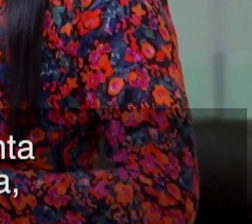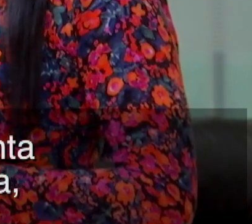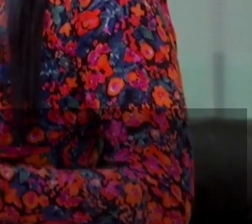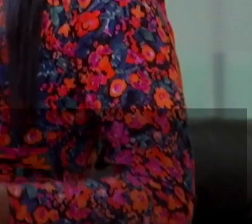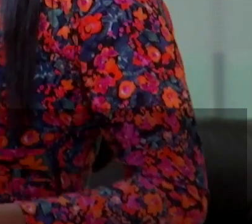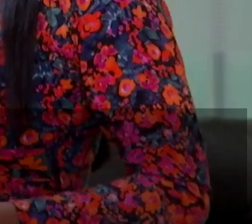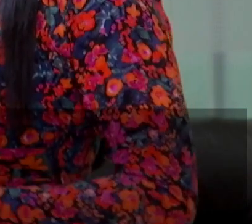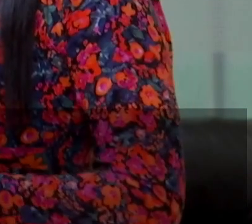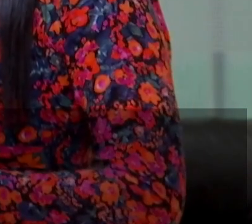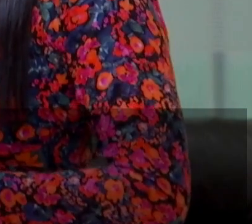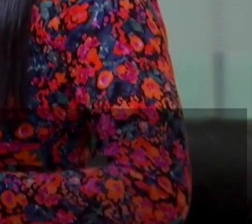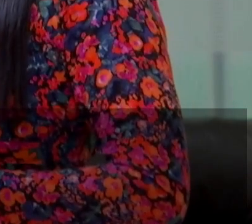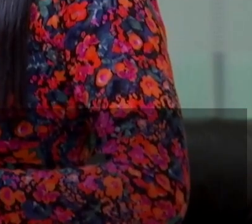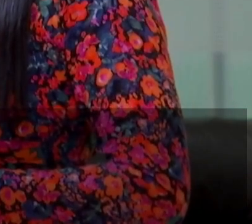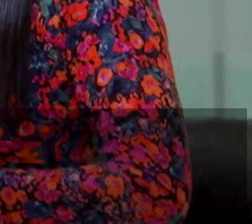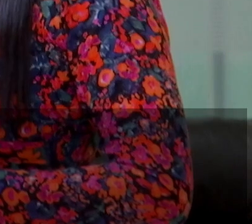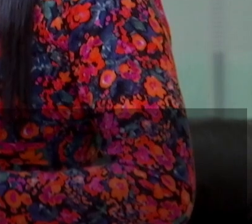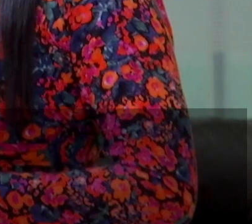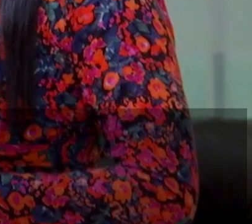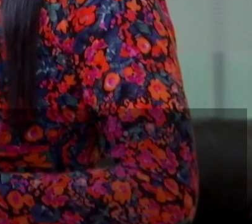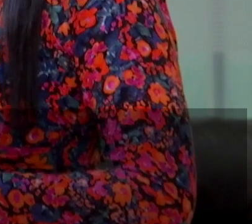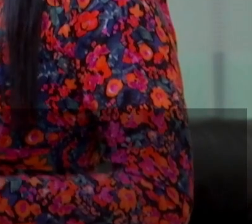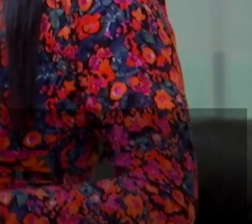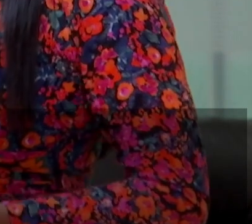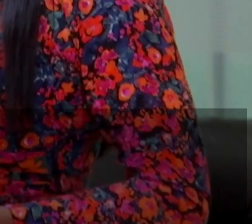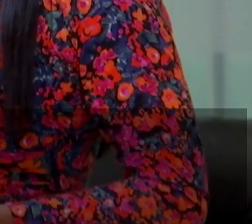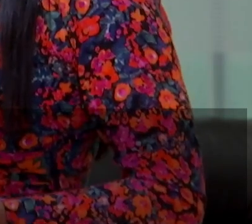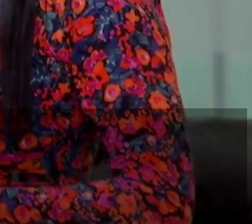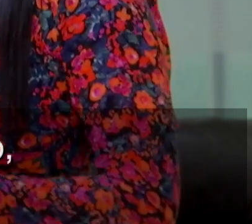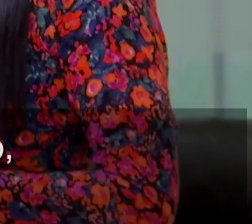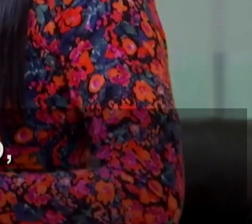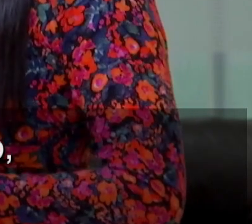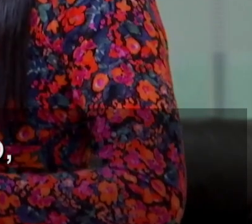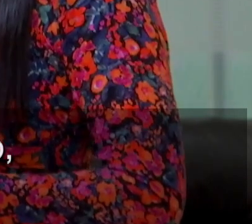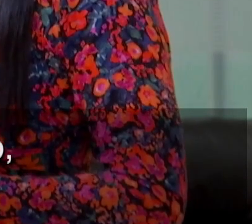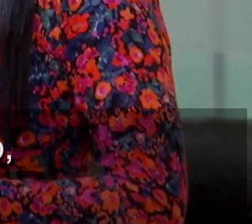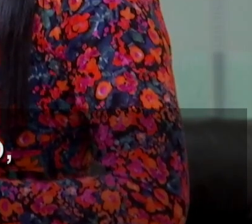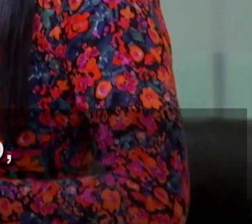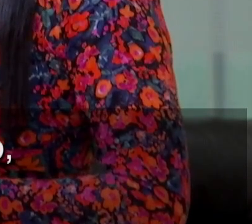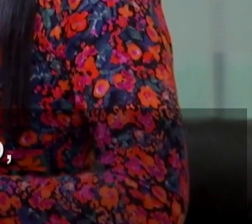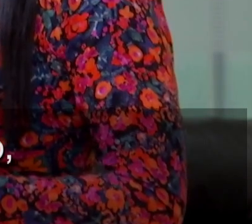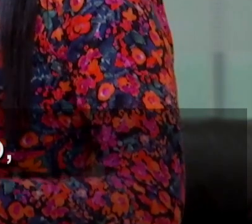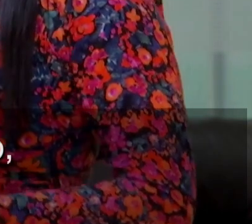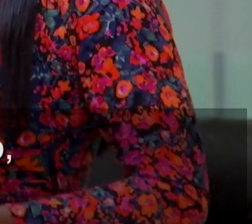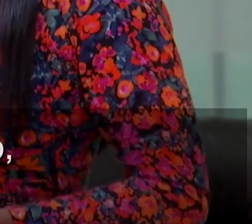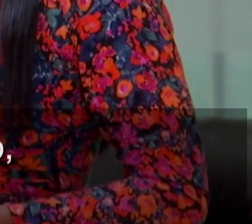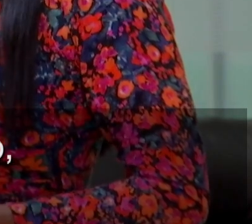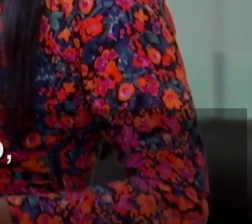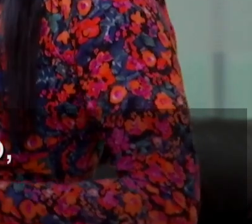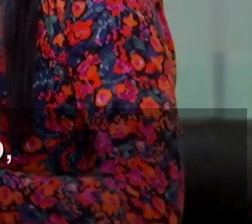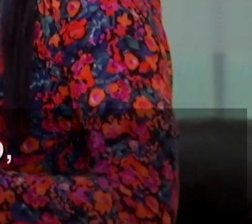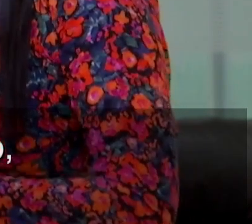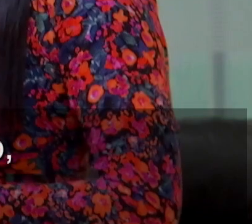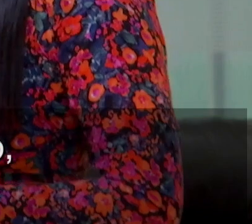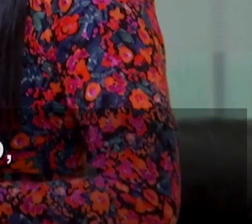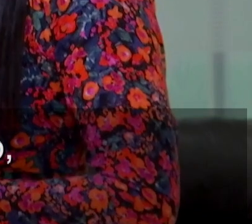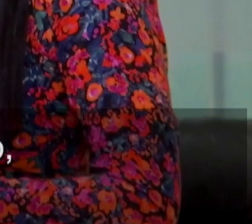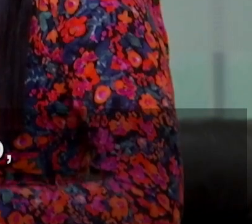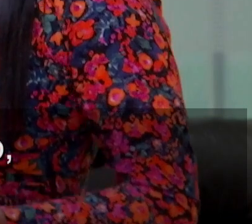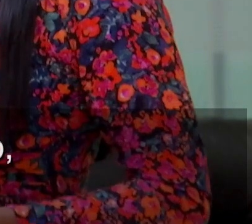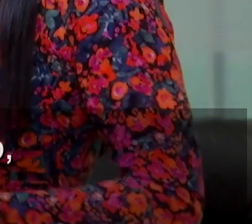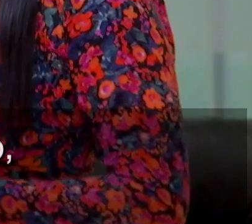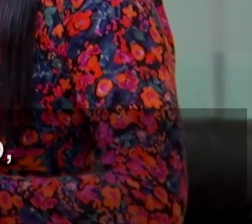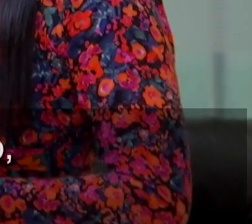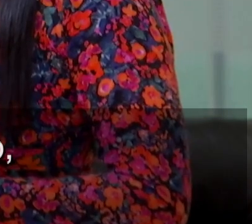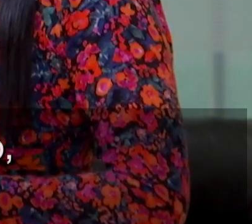física que a menudo se proyecta con la pareja en la familia en la escuela trabajo transporte público comunidad